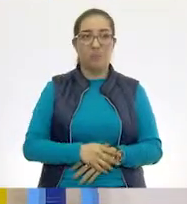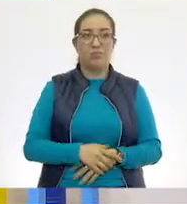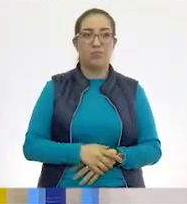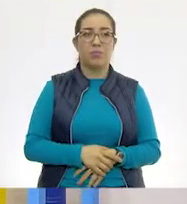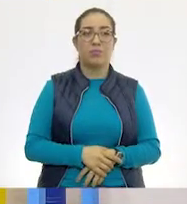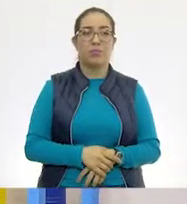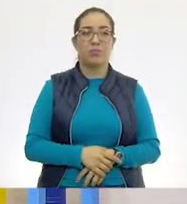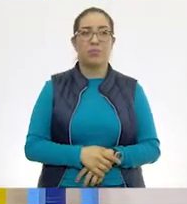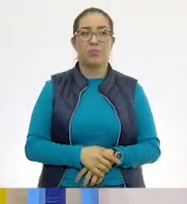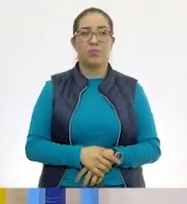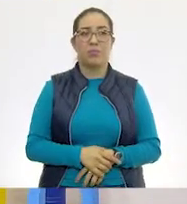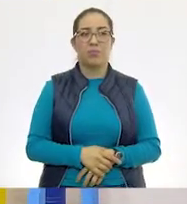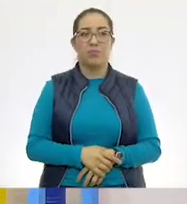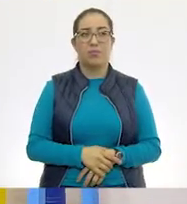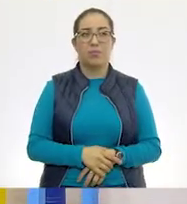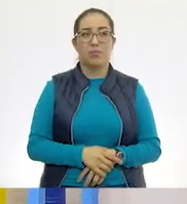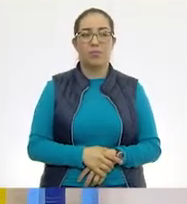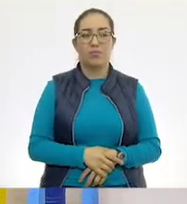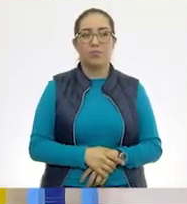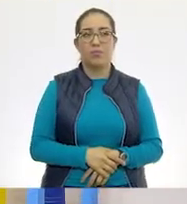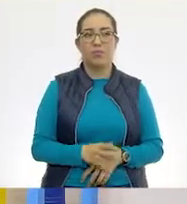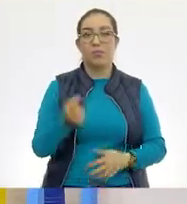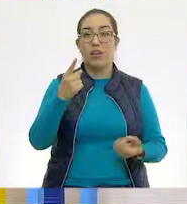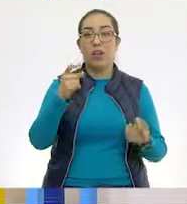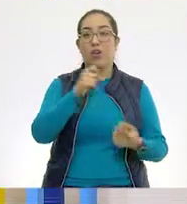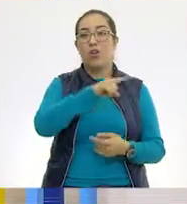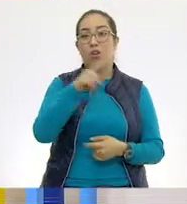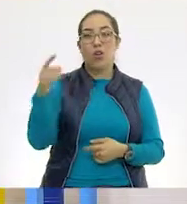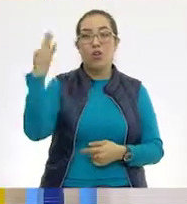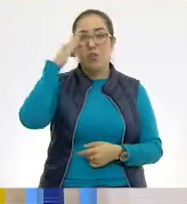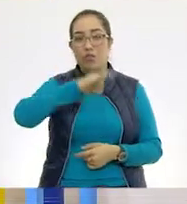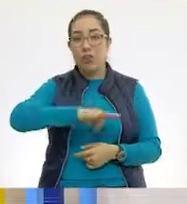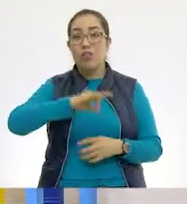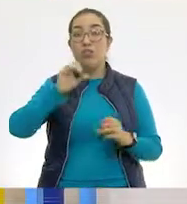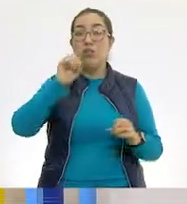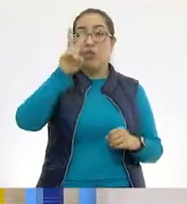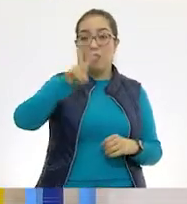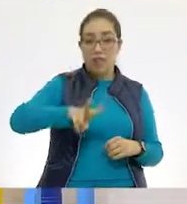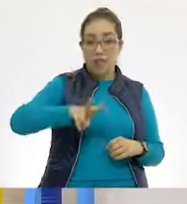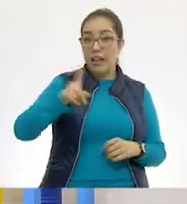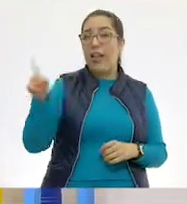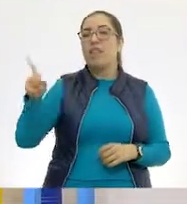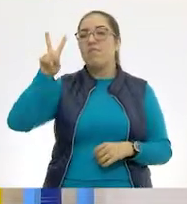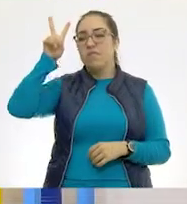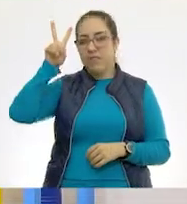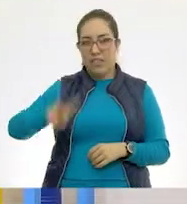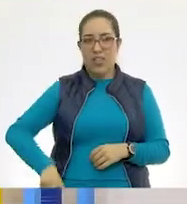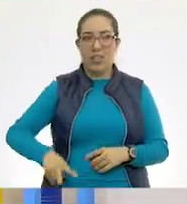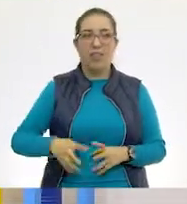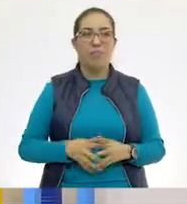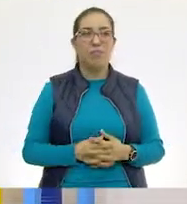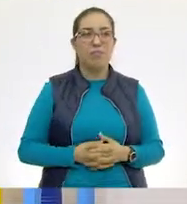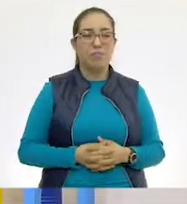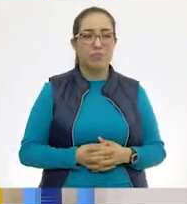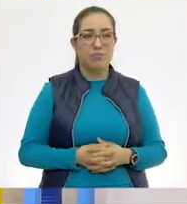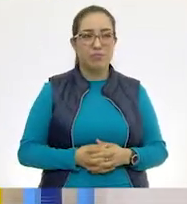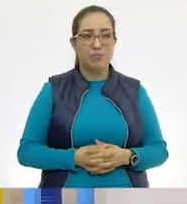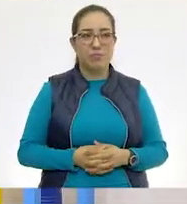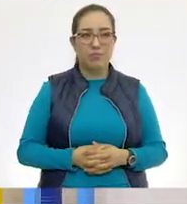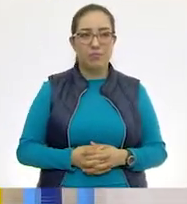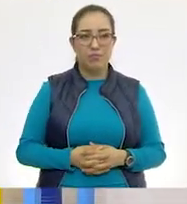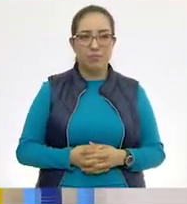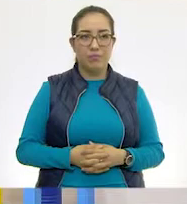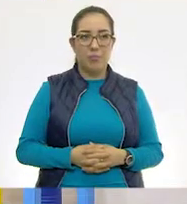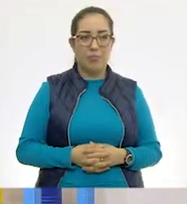Muchos gritan que sí. ¿Qué grito falso? A ver, no, pongan atención, es cierto. ¿Cierto? Una, dos, tres.